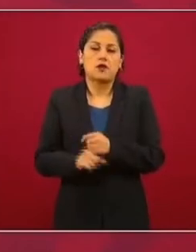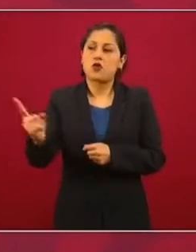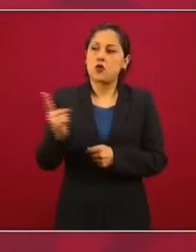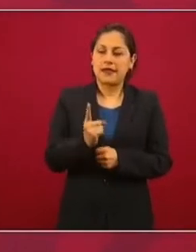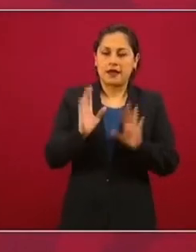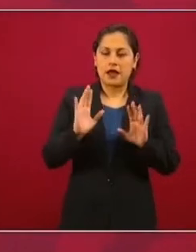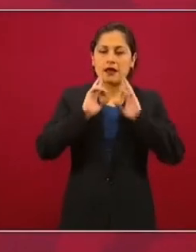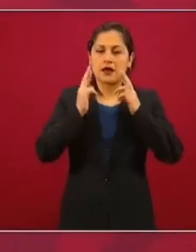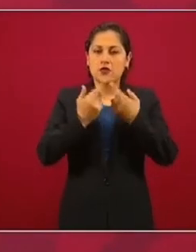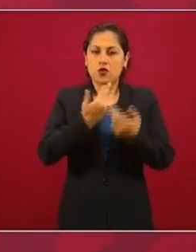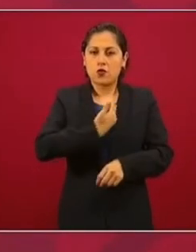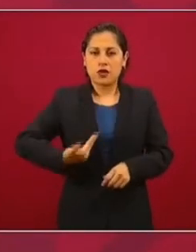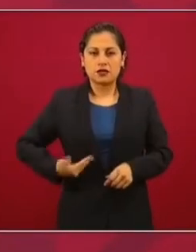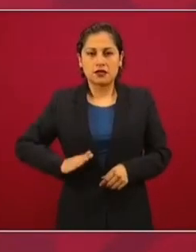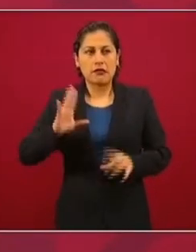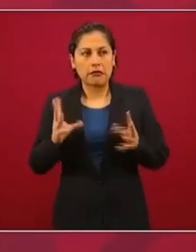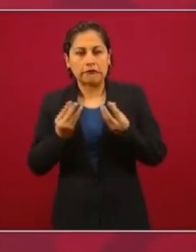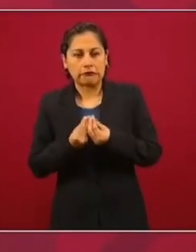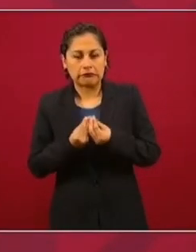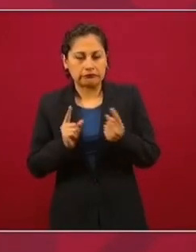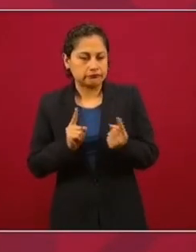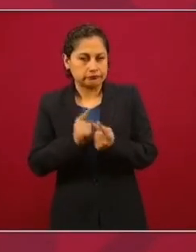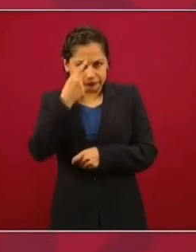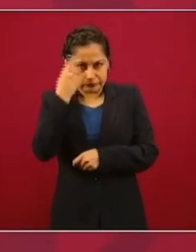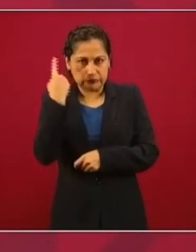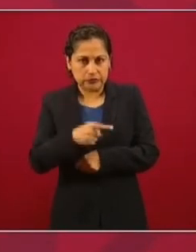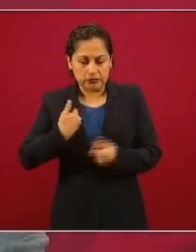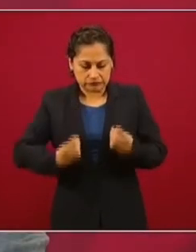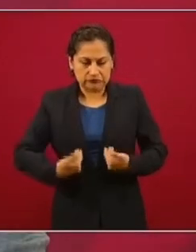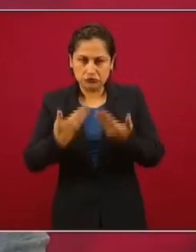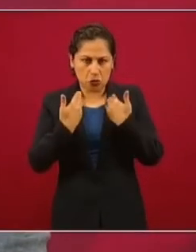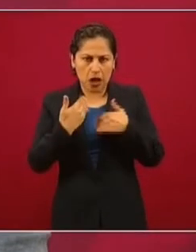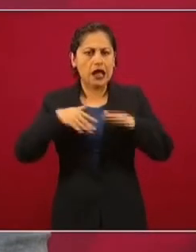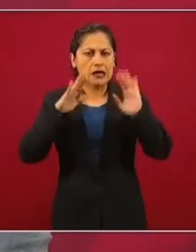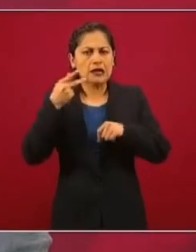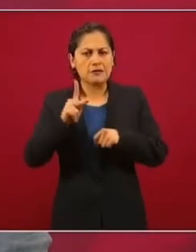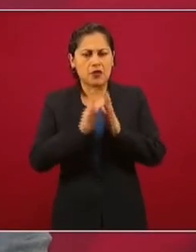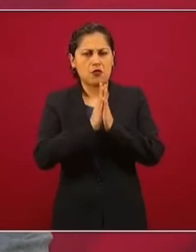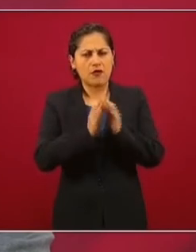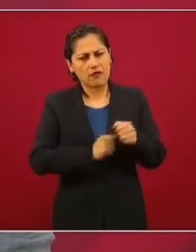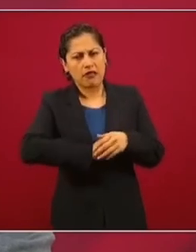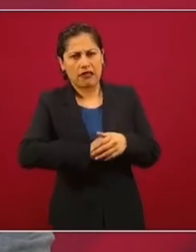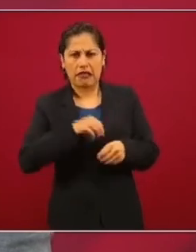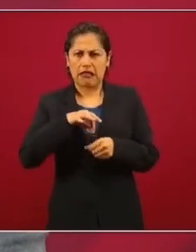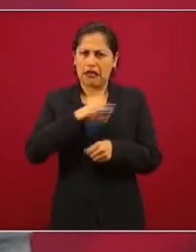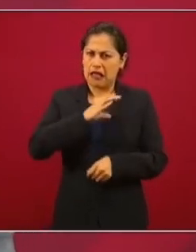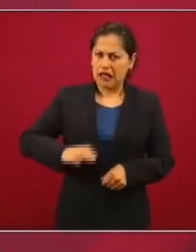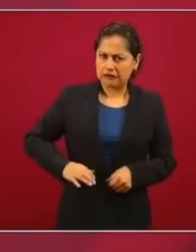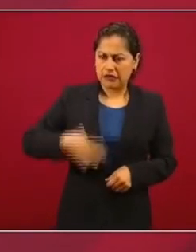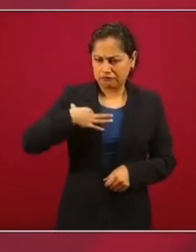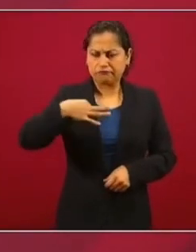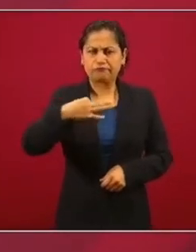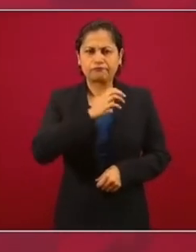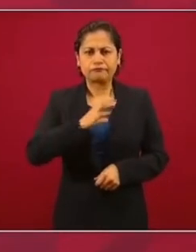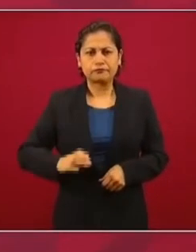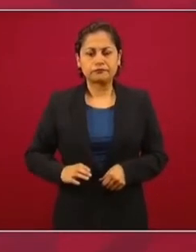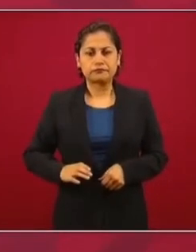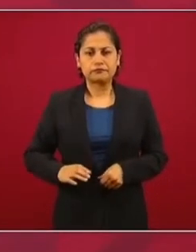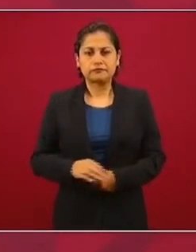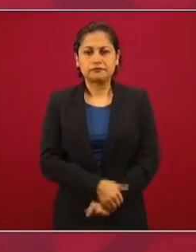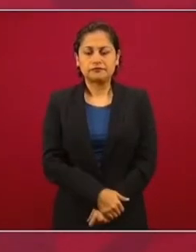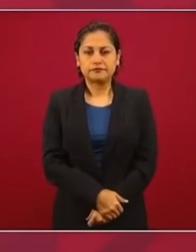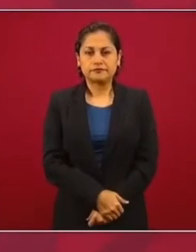que se le dé, aunque no reúna los requisitos, la candidatura a un